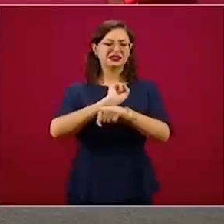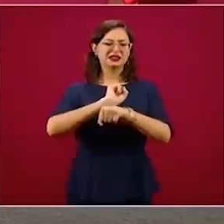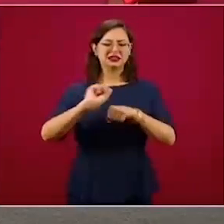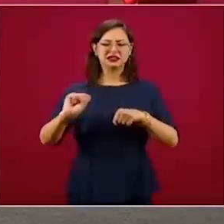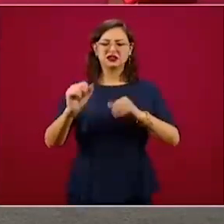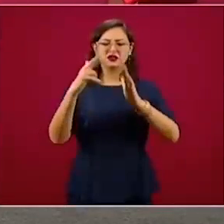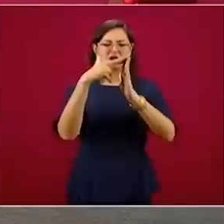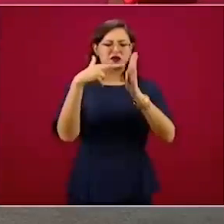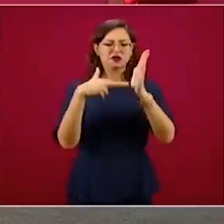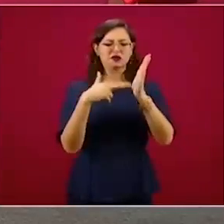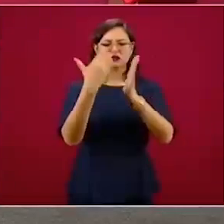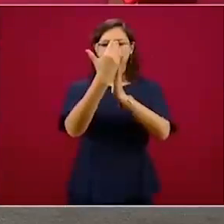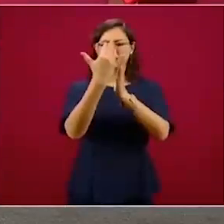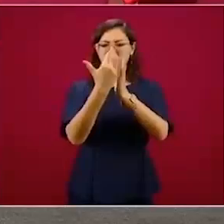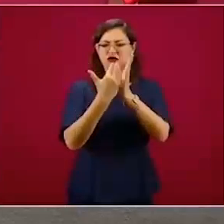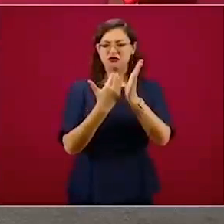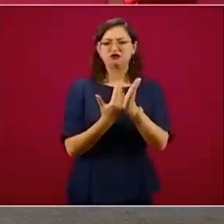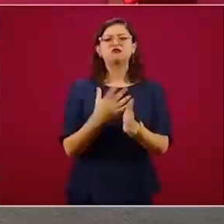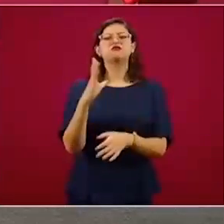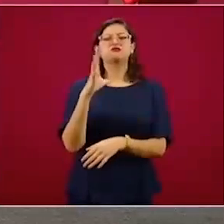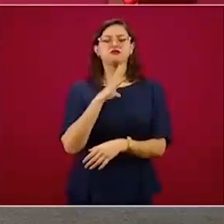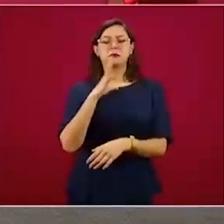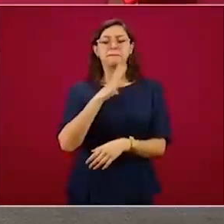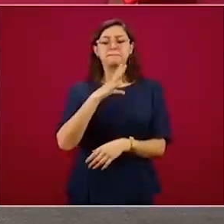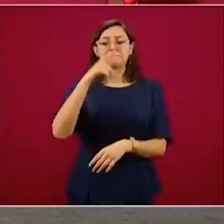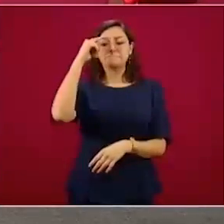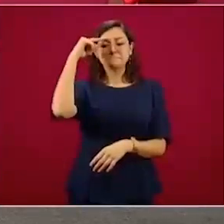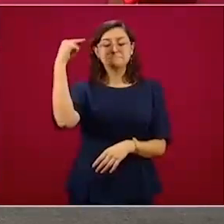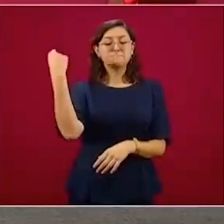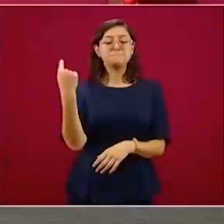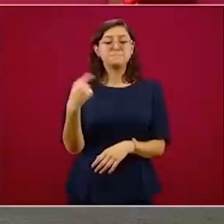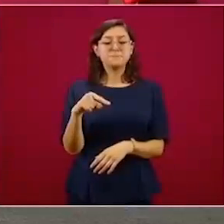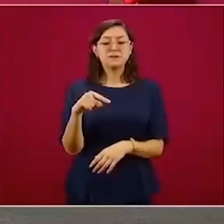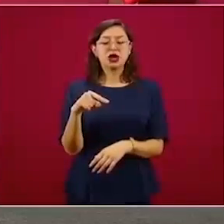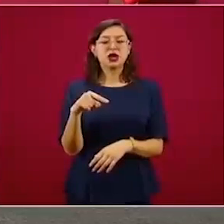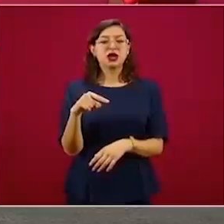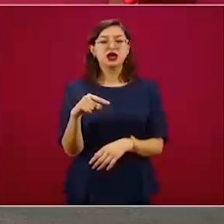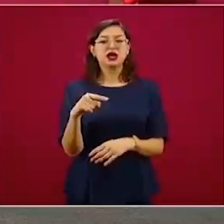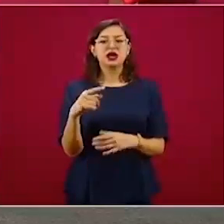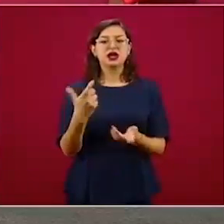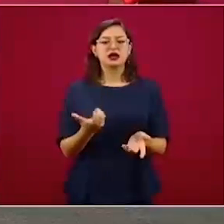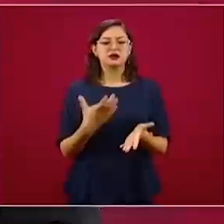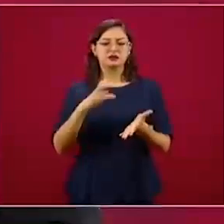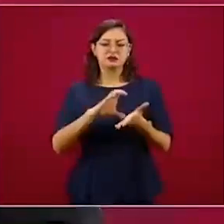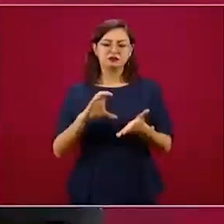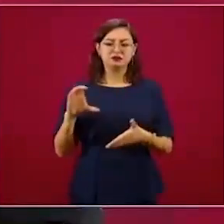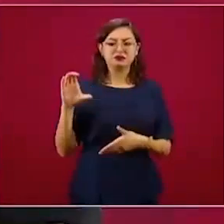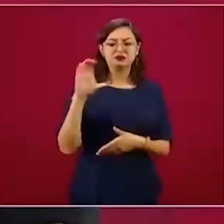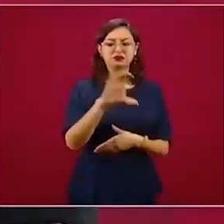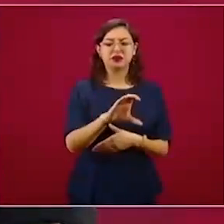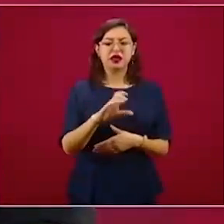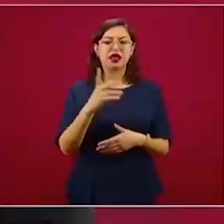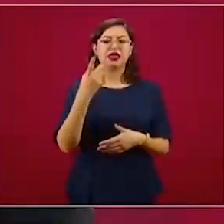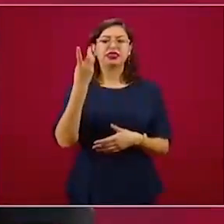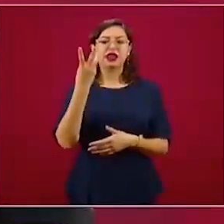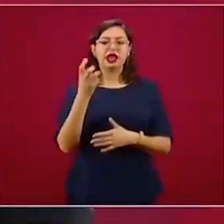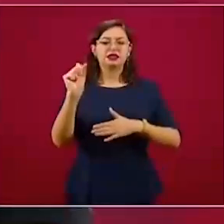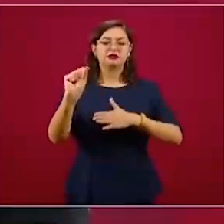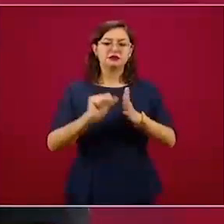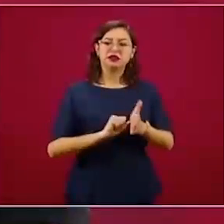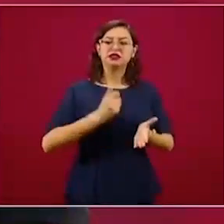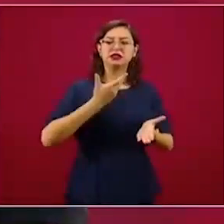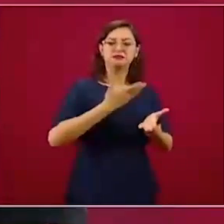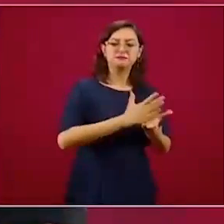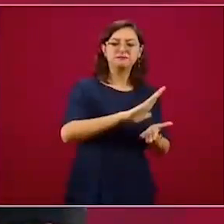se entregue, creo que cada tres meses. Y me